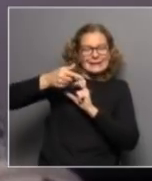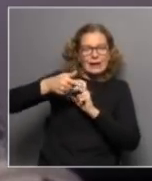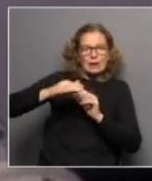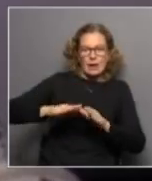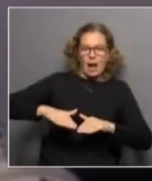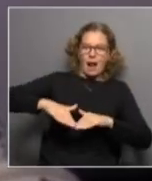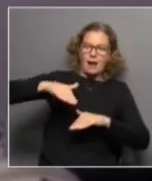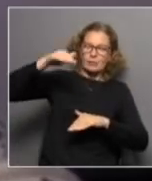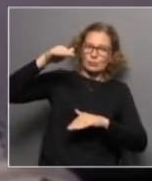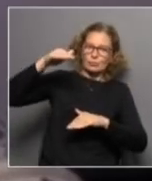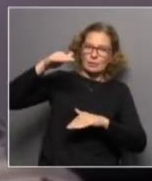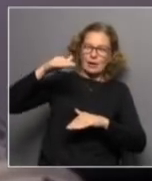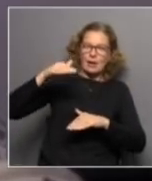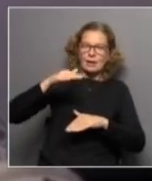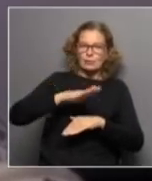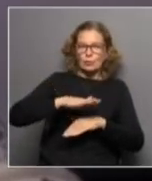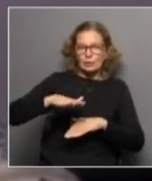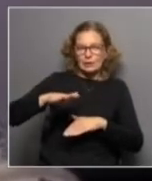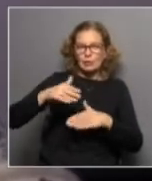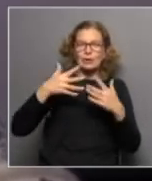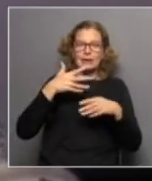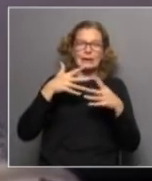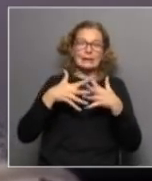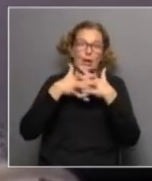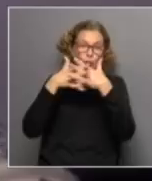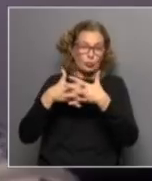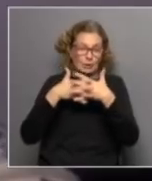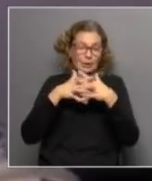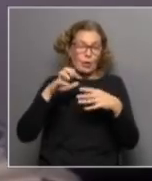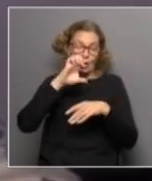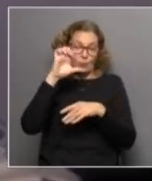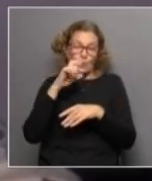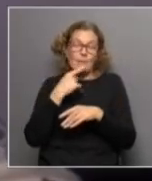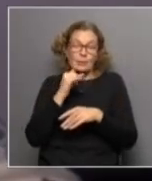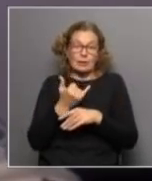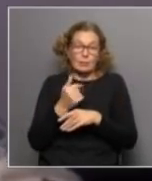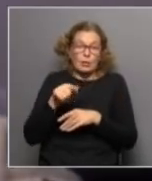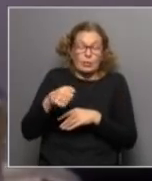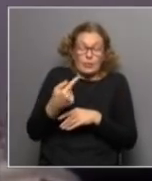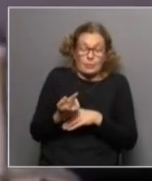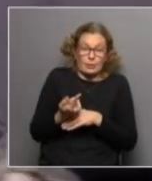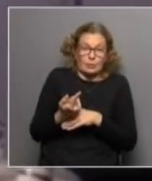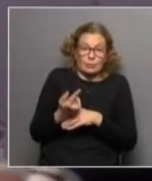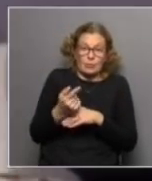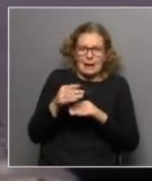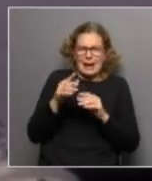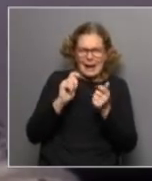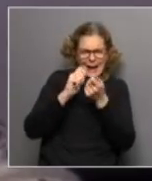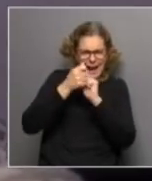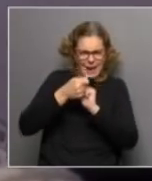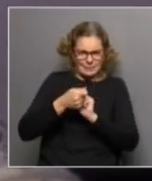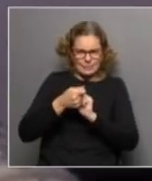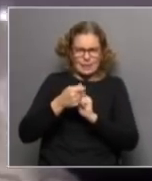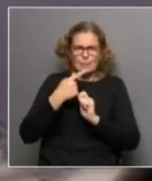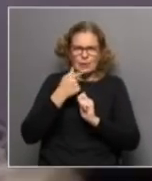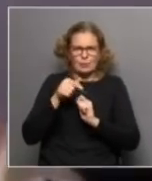altura de un niño americano de un niño europeo después cuando surgen estos patrones que